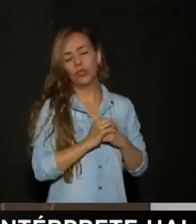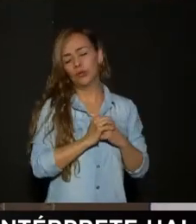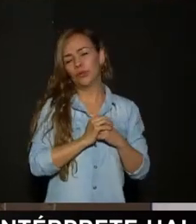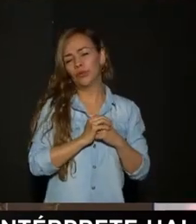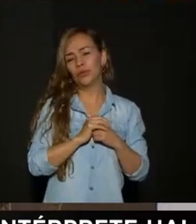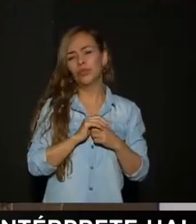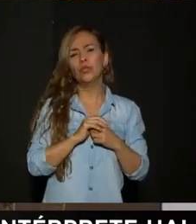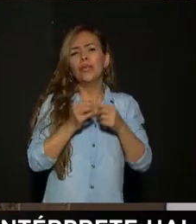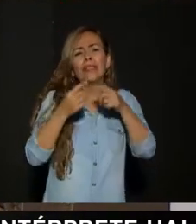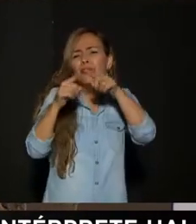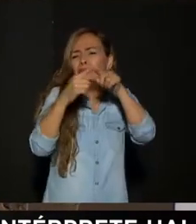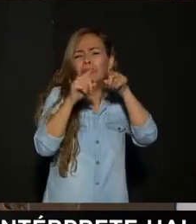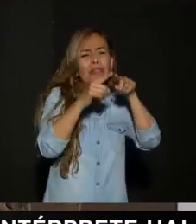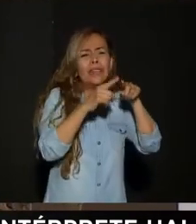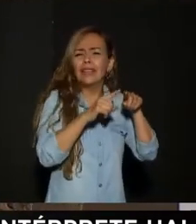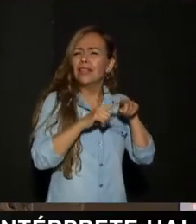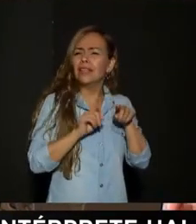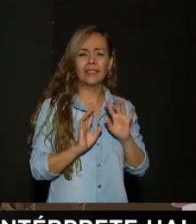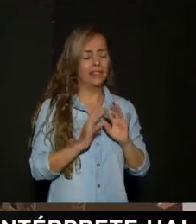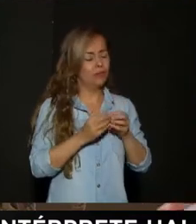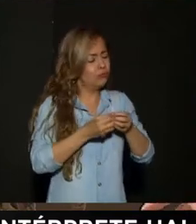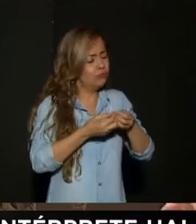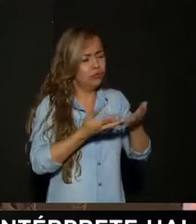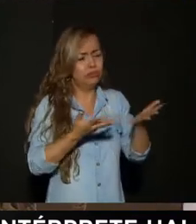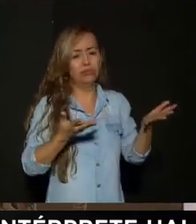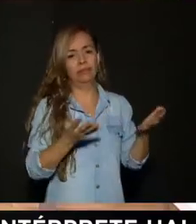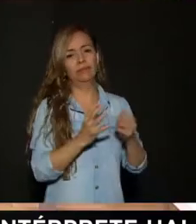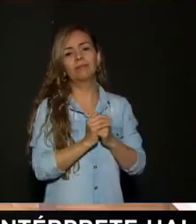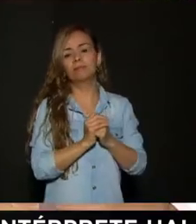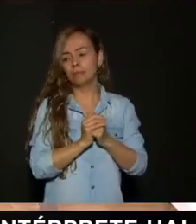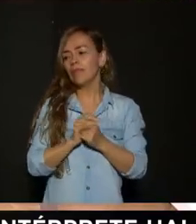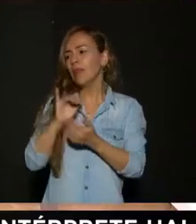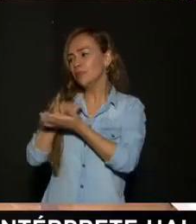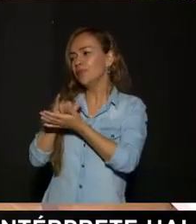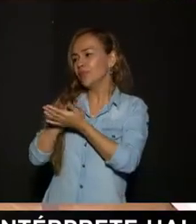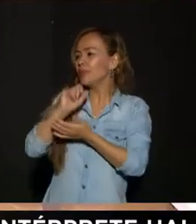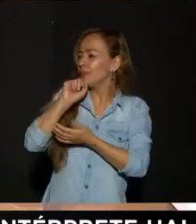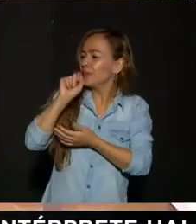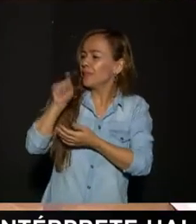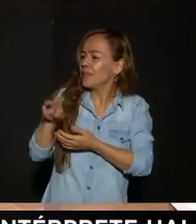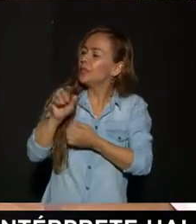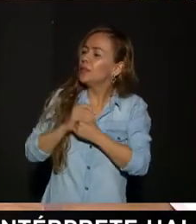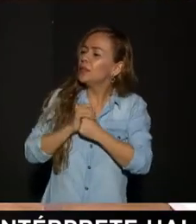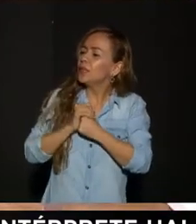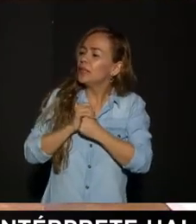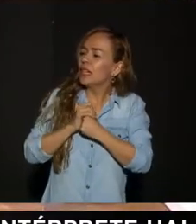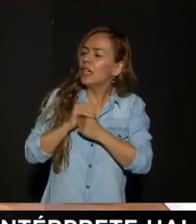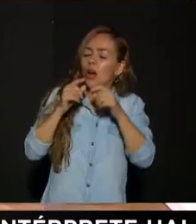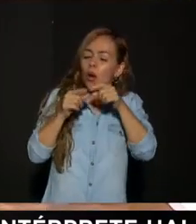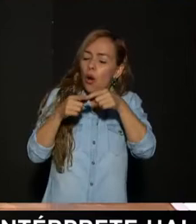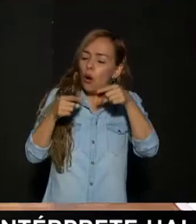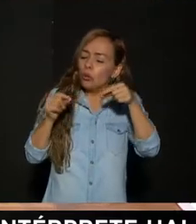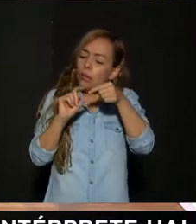Son un Son un Mirenio Gigante Bueno A ese punto Yo iba de ir Cuando usted me decía Que tenían sus hojitas Más